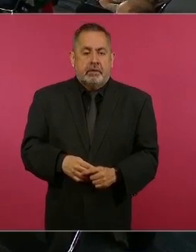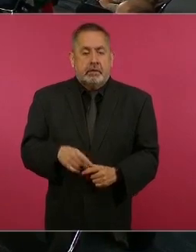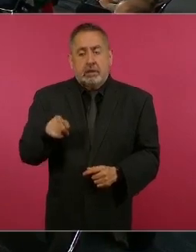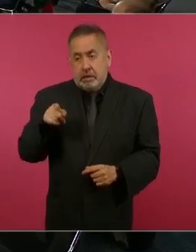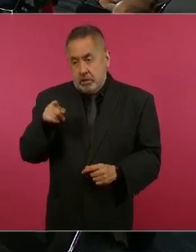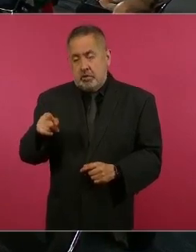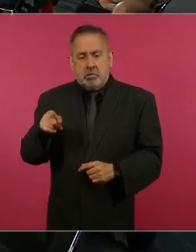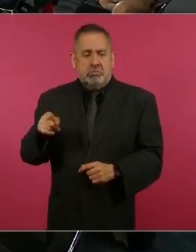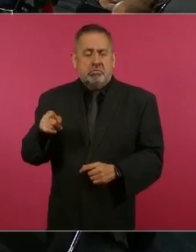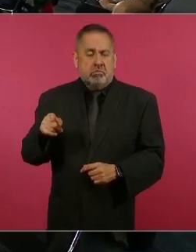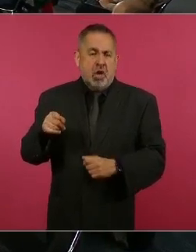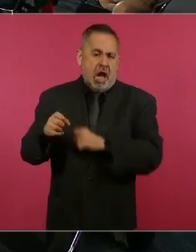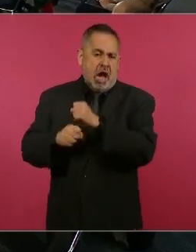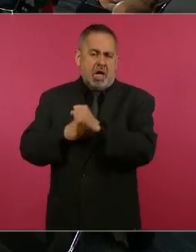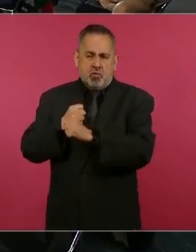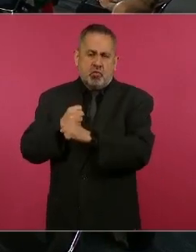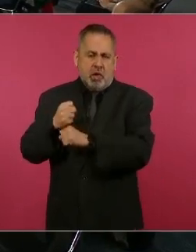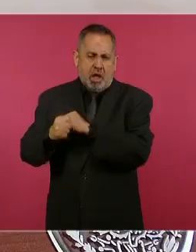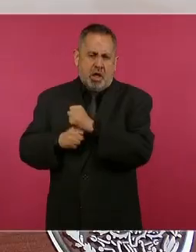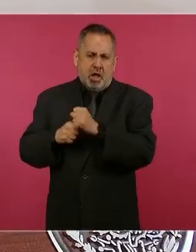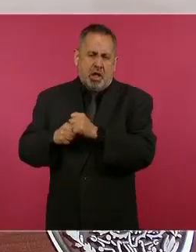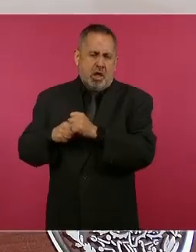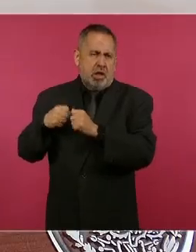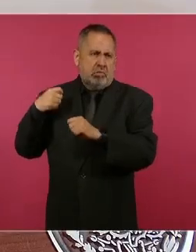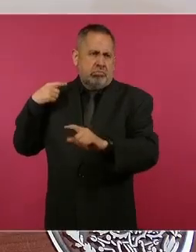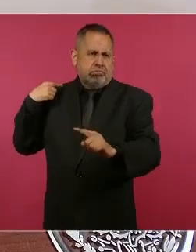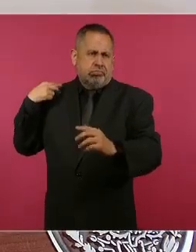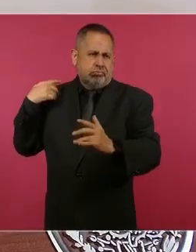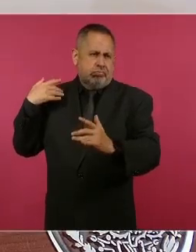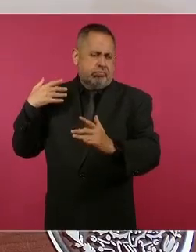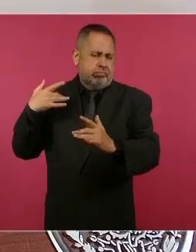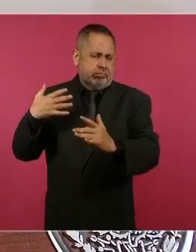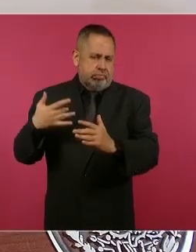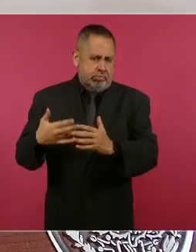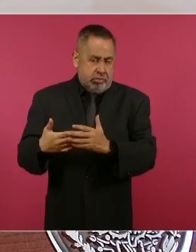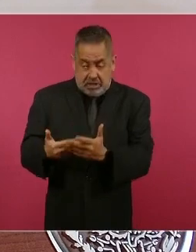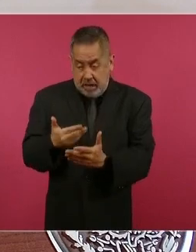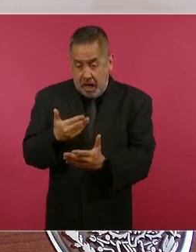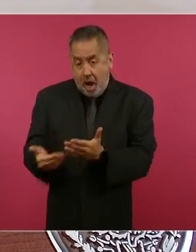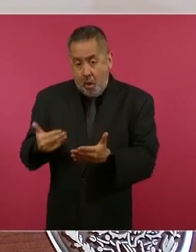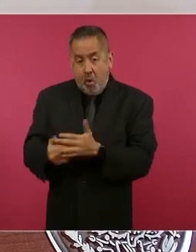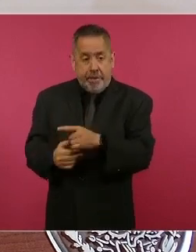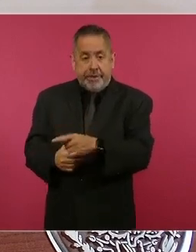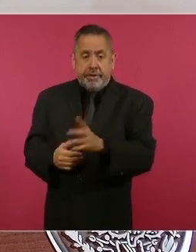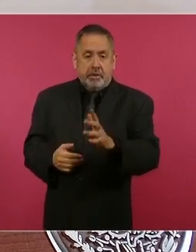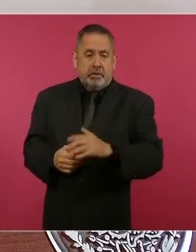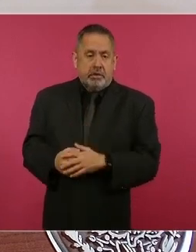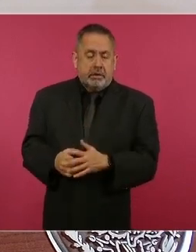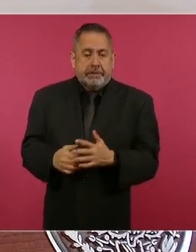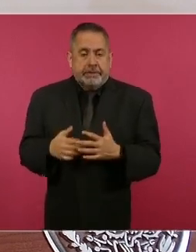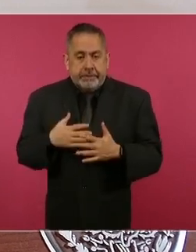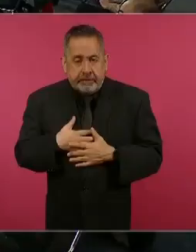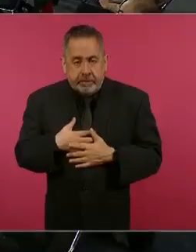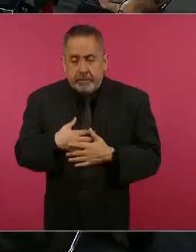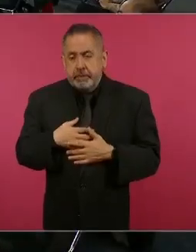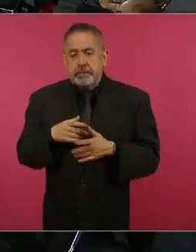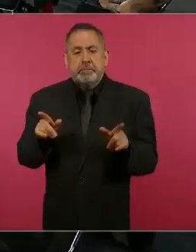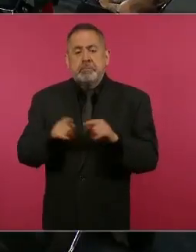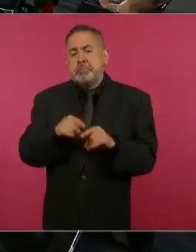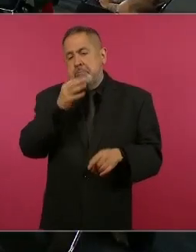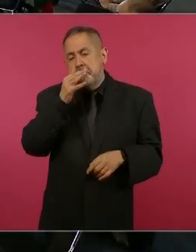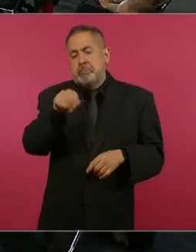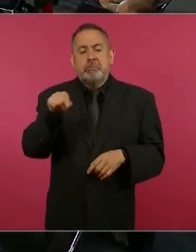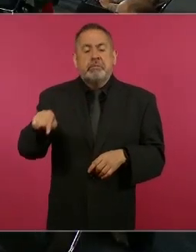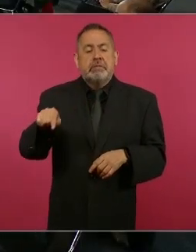dura hasta la actualidad. Yo nada más les puedo decir